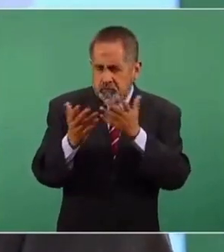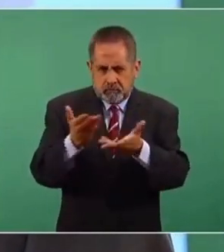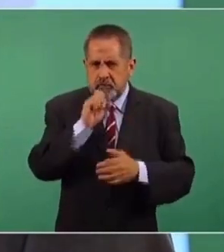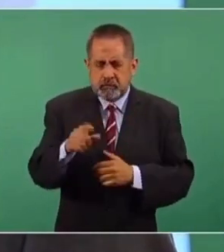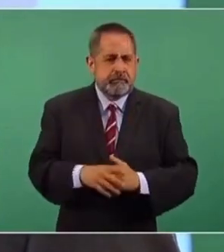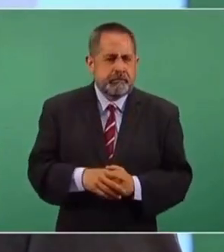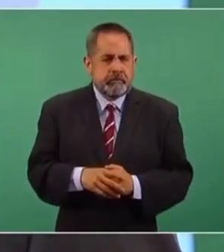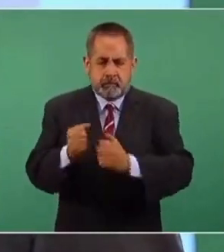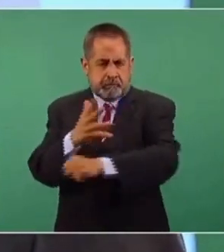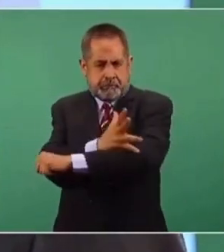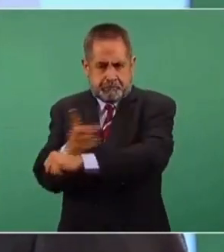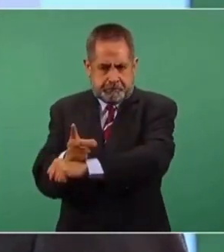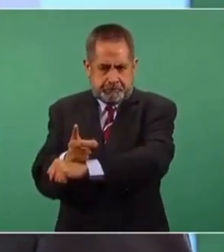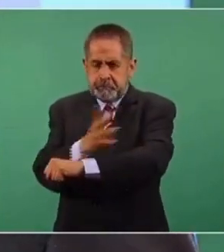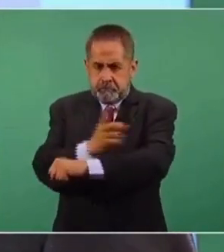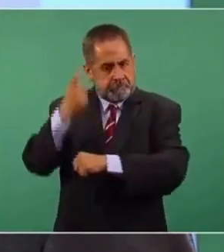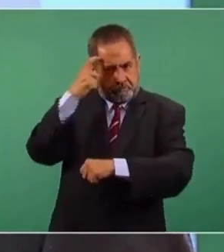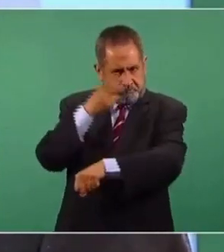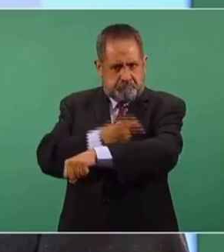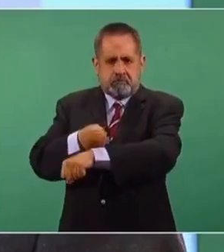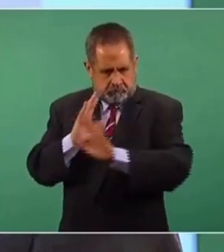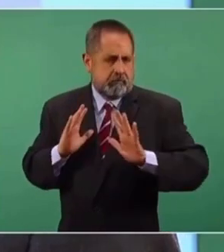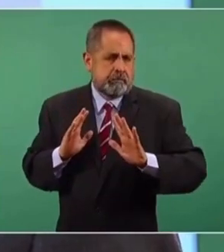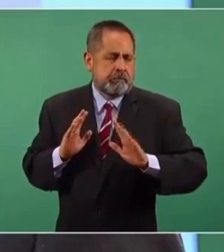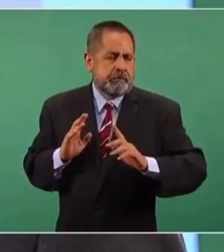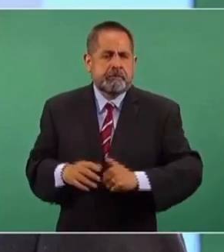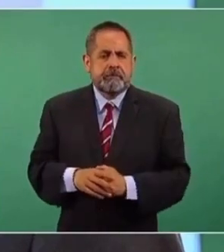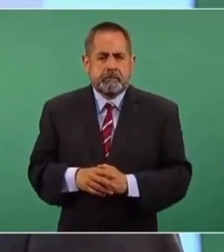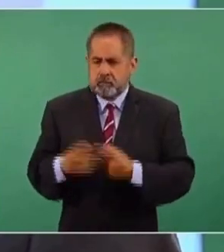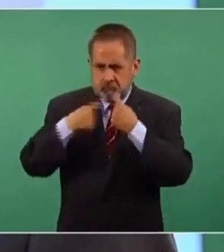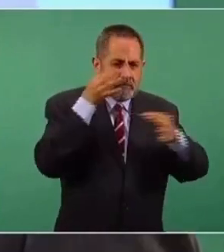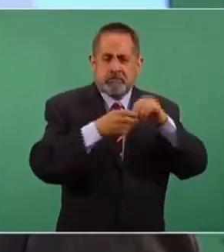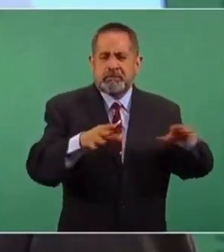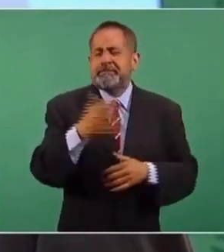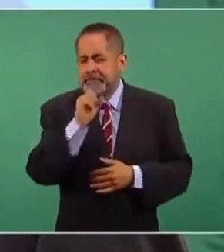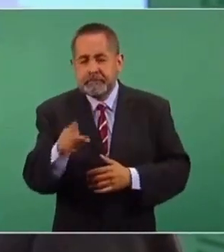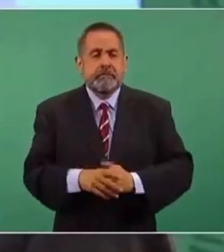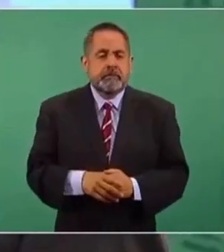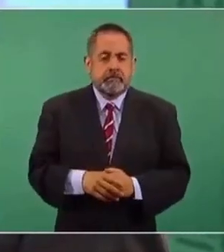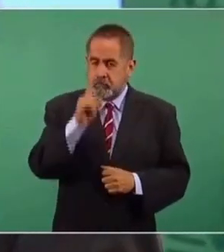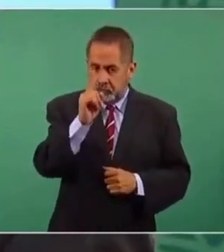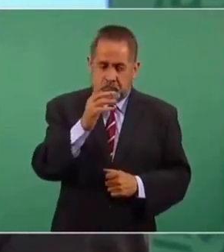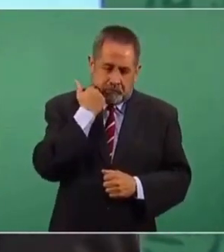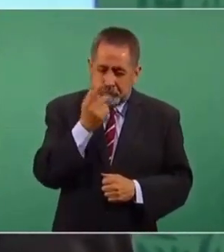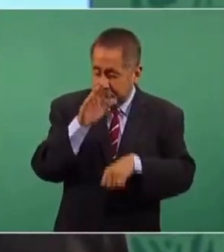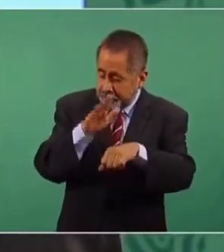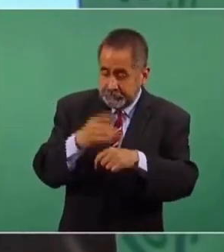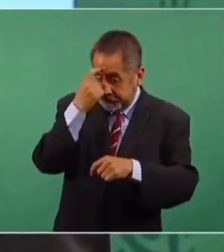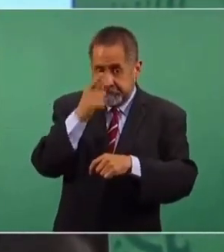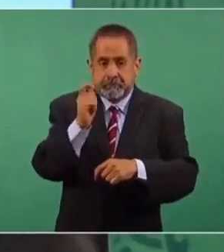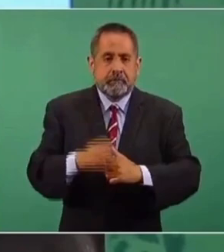honestidad intelectual de todos. Y algo que se tiene que tomar en cuenta,